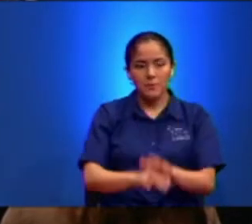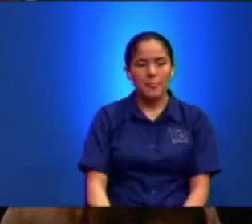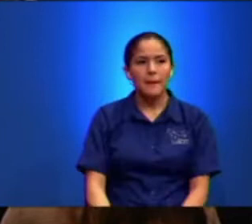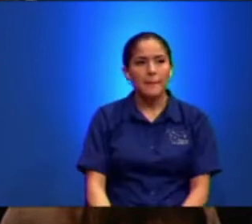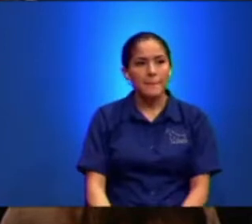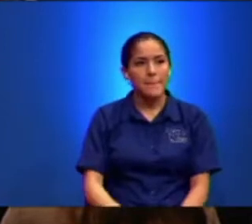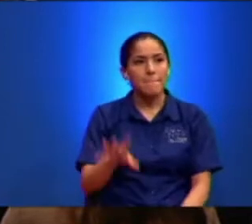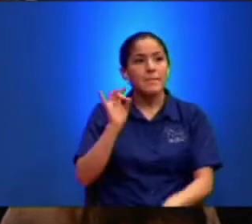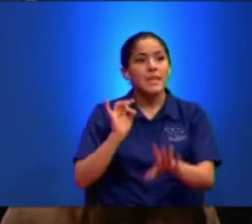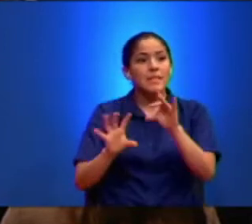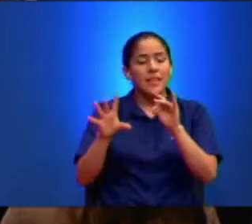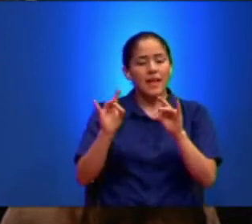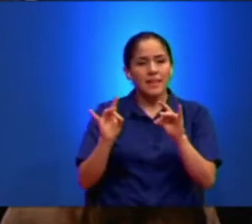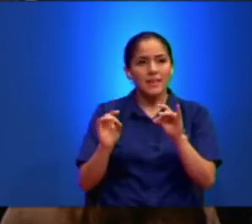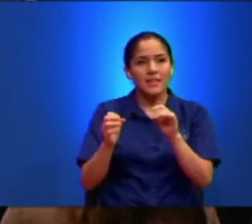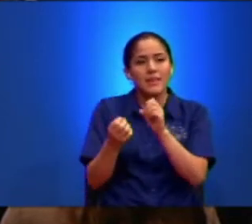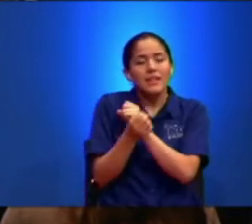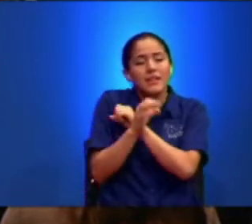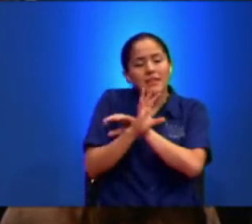De Alguien Que Se Rindió